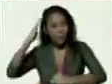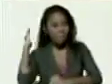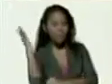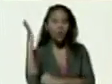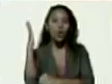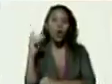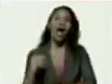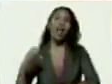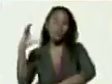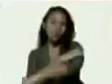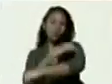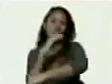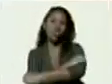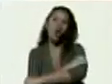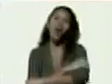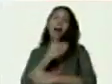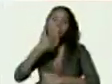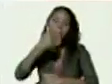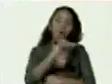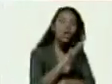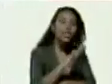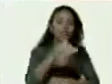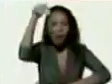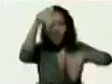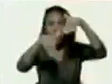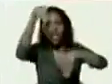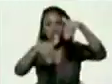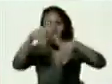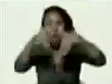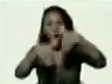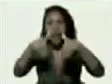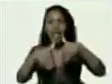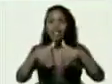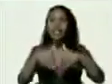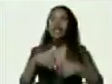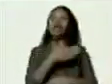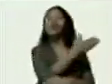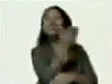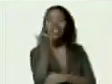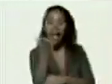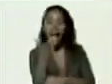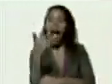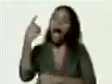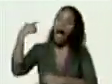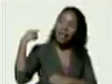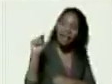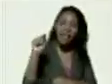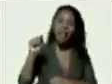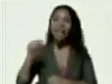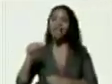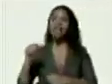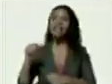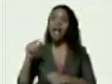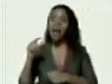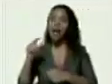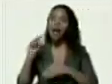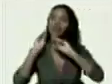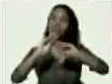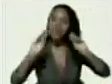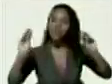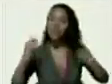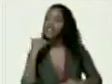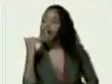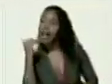escuélidos en las próximas elecciones que usted está a punto de convocar